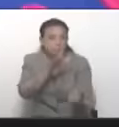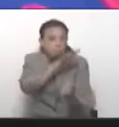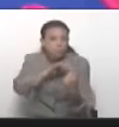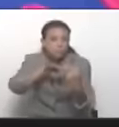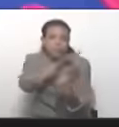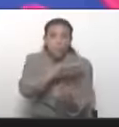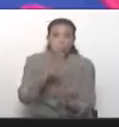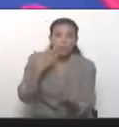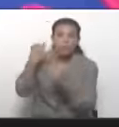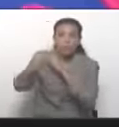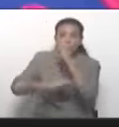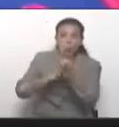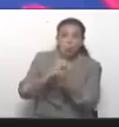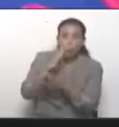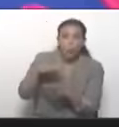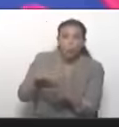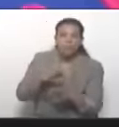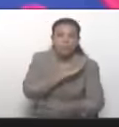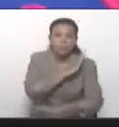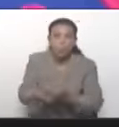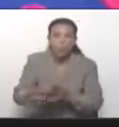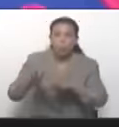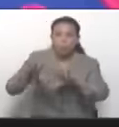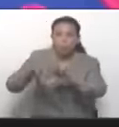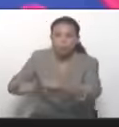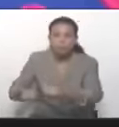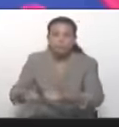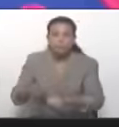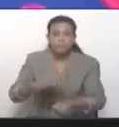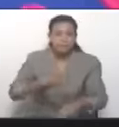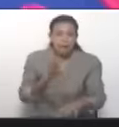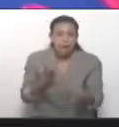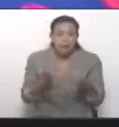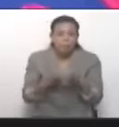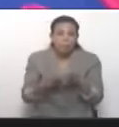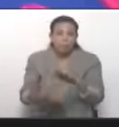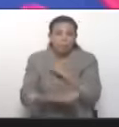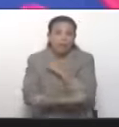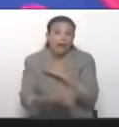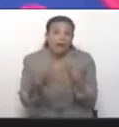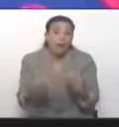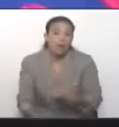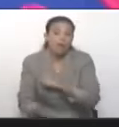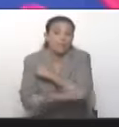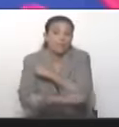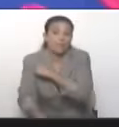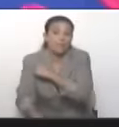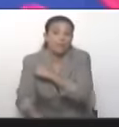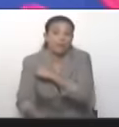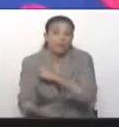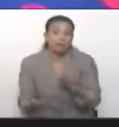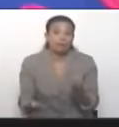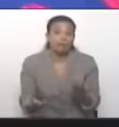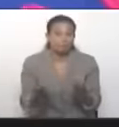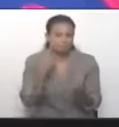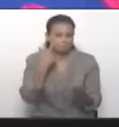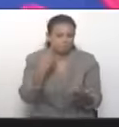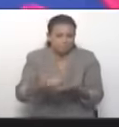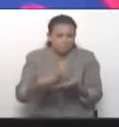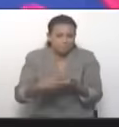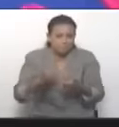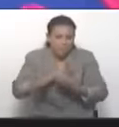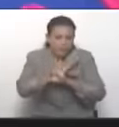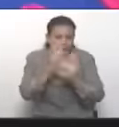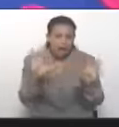internacional, sanciones, invasiones y fraudes ahora. Ahora, es público y evidente,